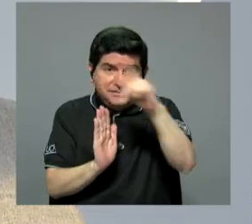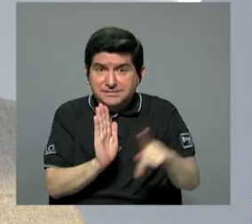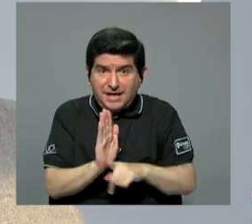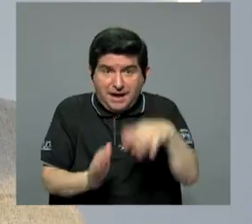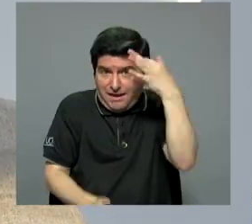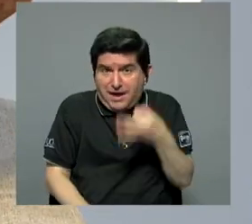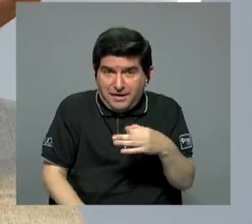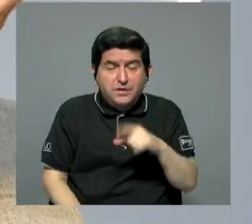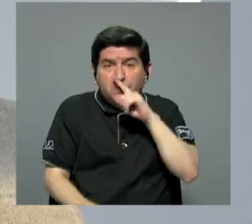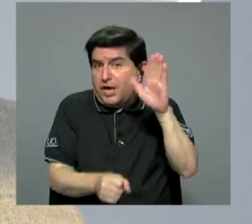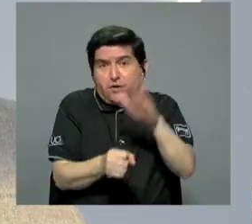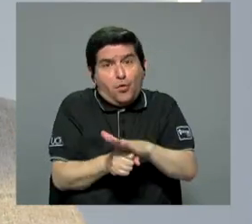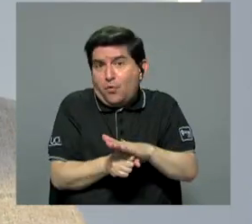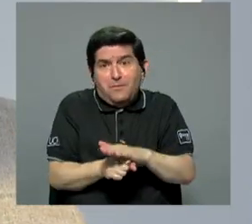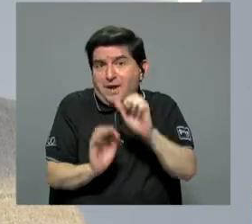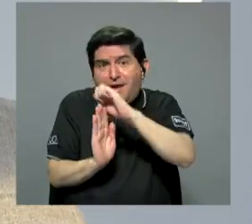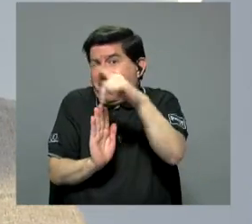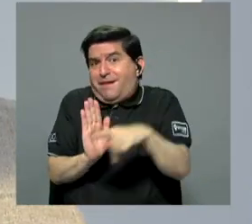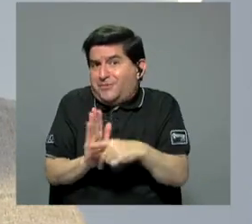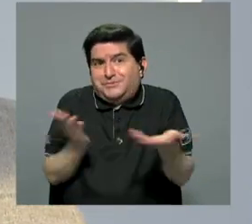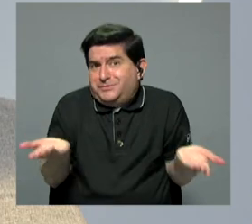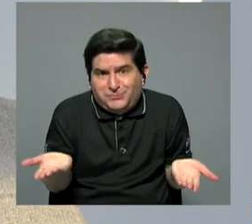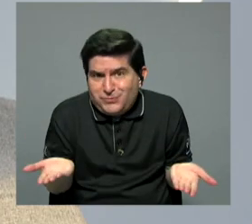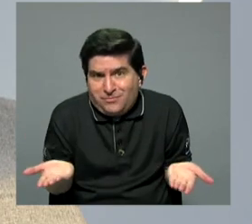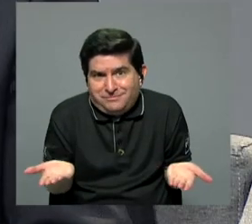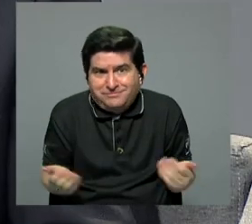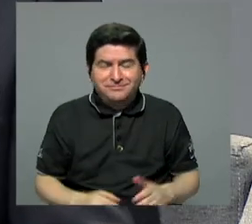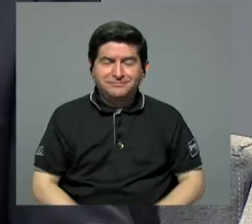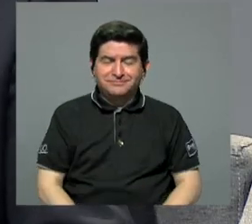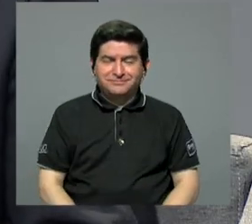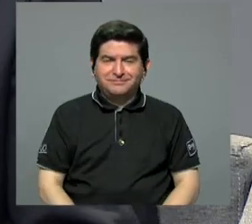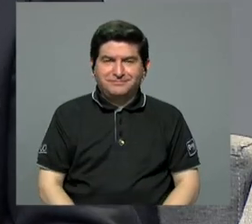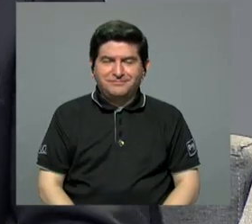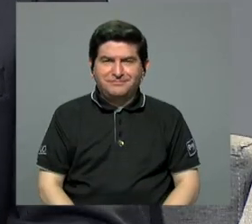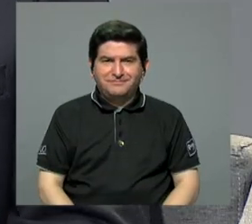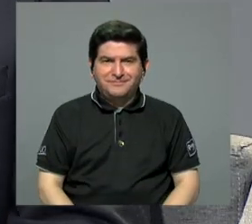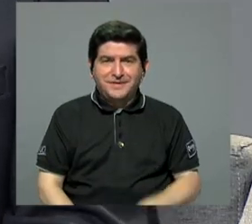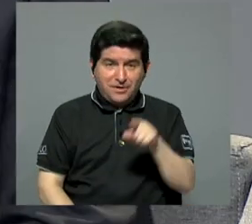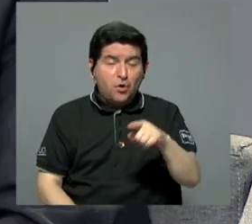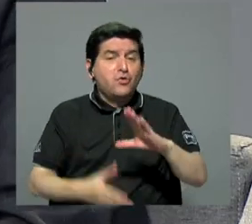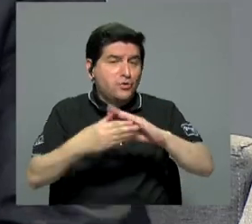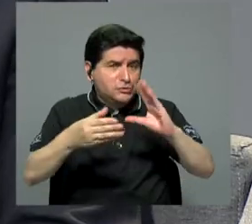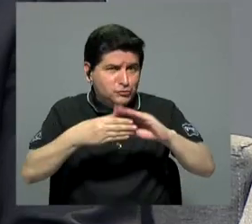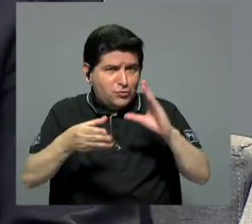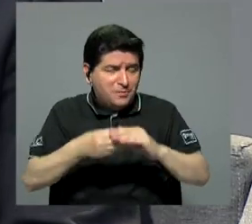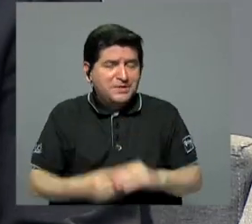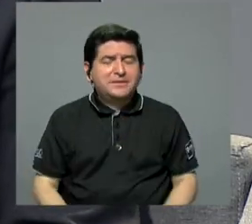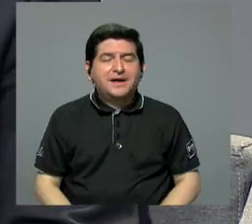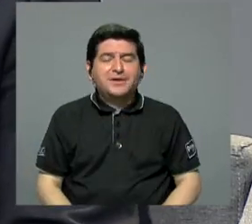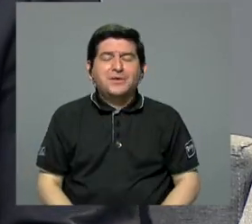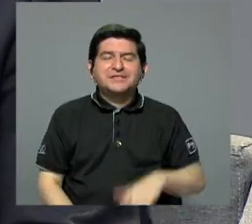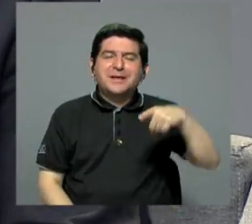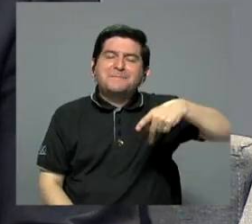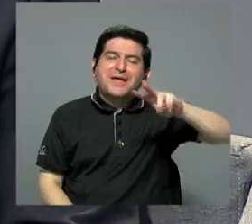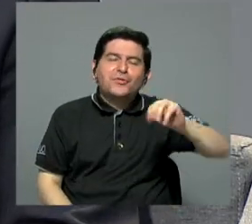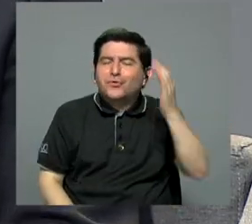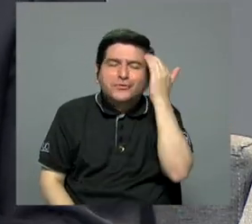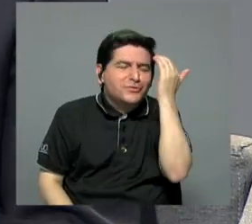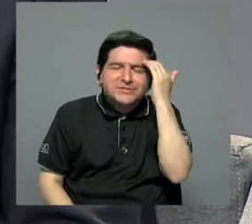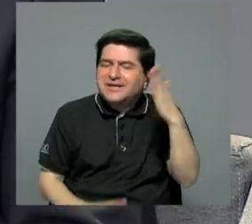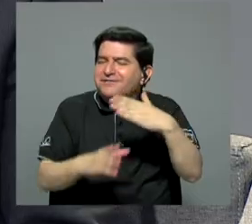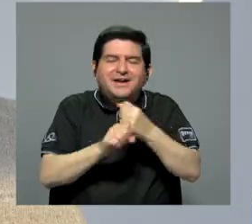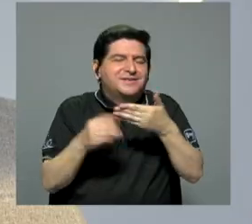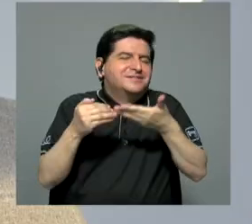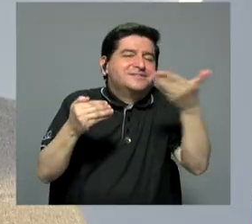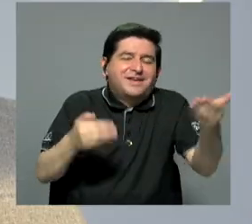inconstitucional, valga la redundancia, ¿verdad? Porque Pedro no lo supo hacer. Bueno, por eso,